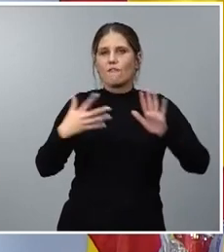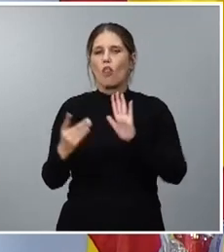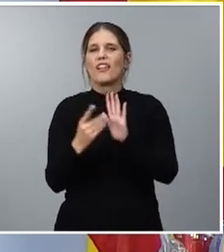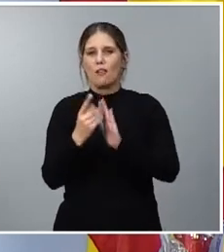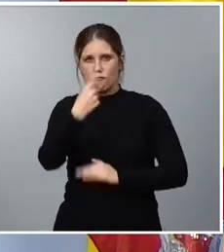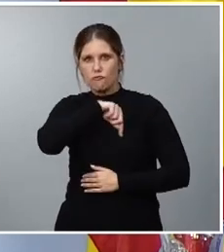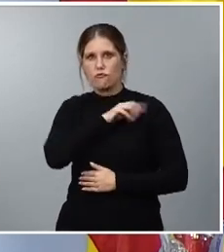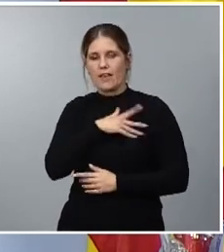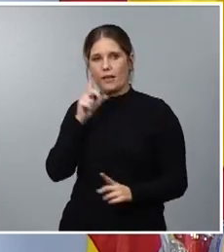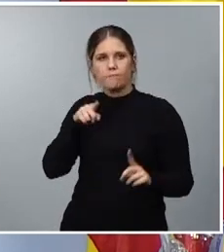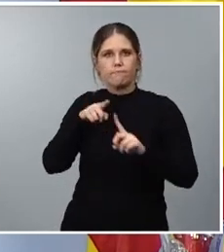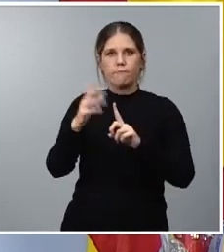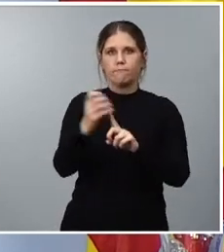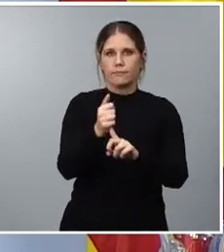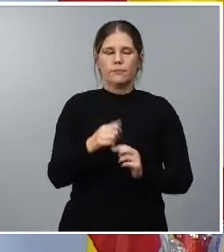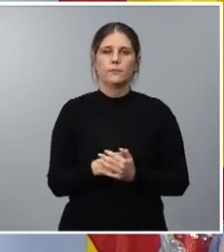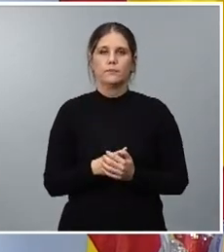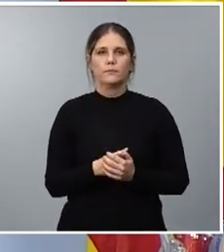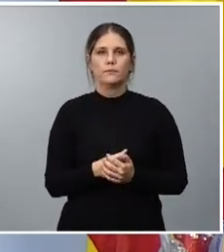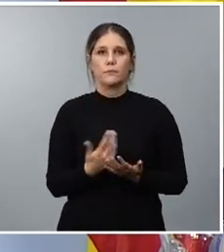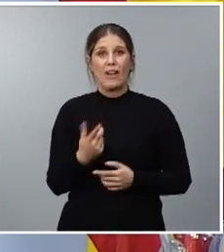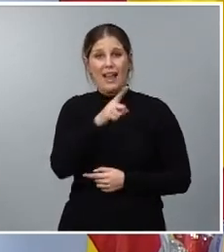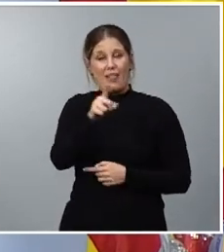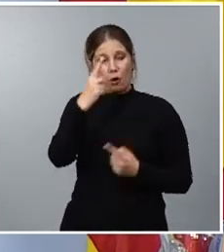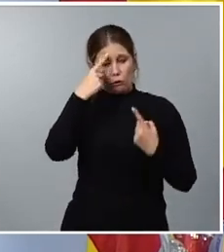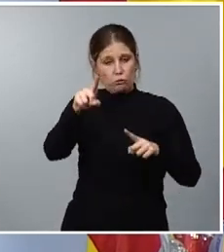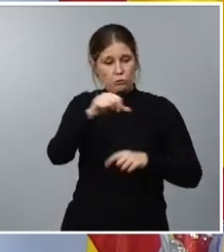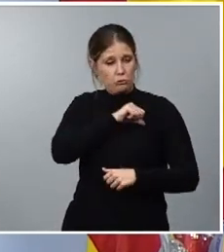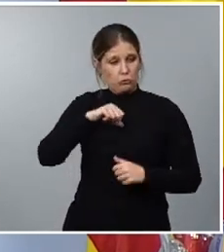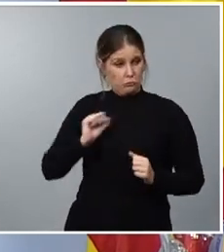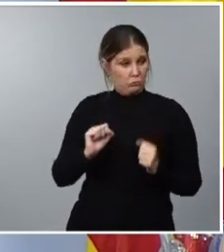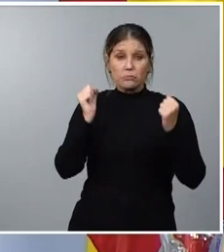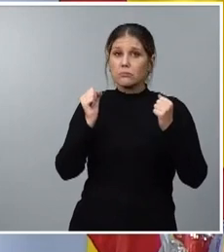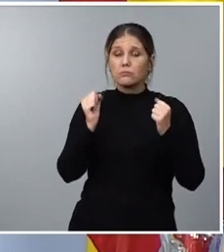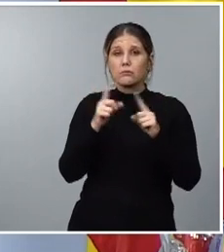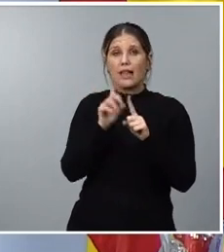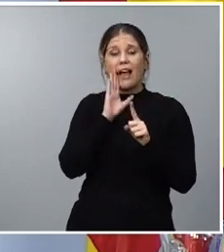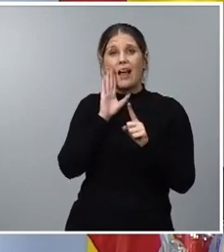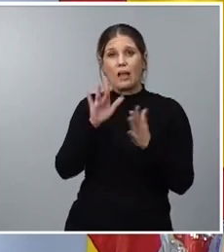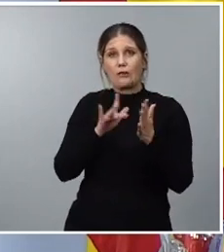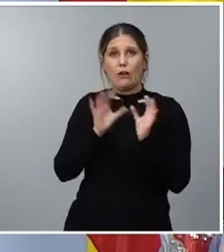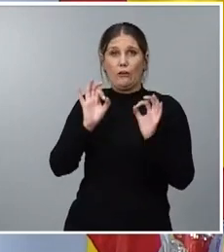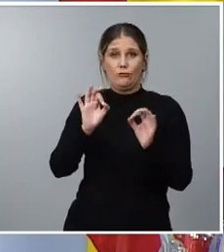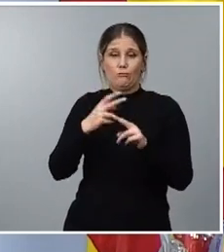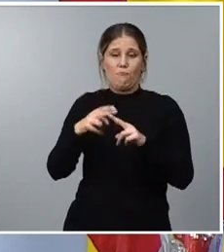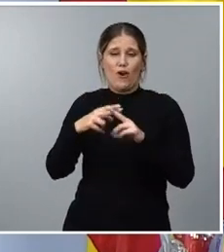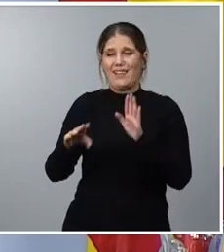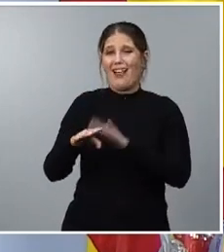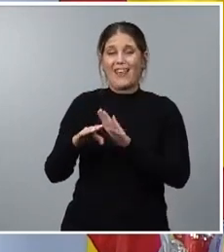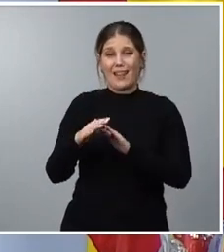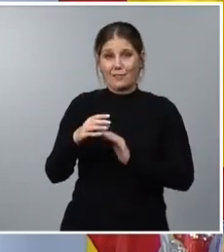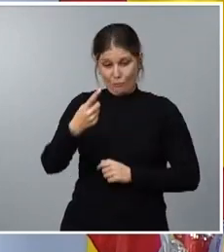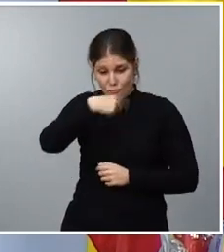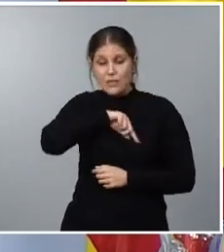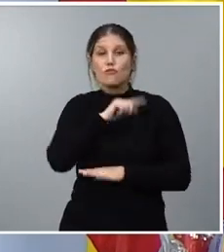abordar porque frente al sálvese quien pueda y al darwinismo social que registra la derecha estos presupuestos